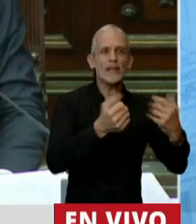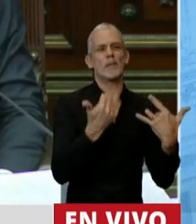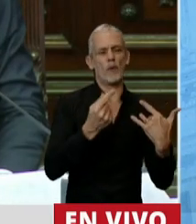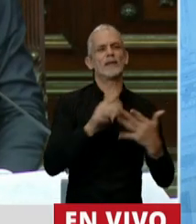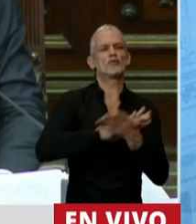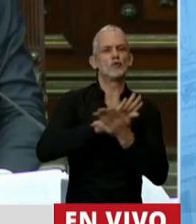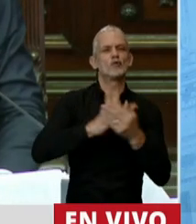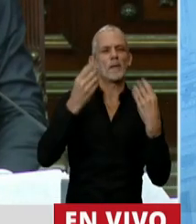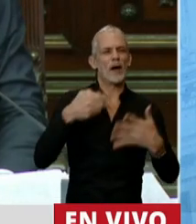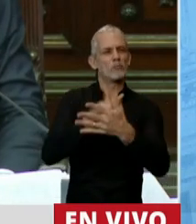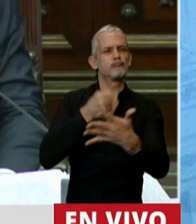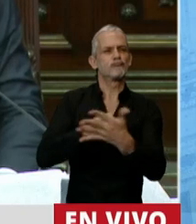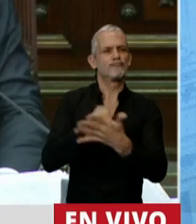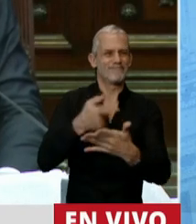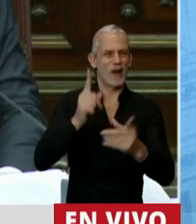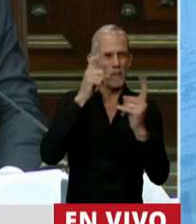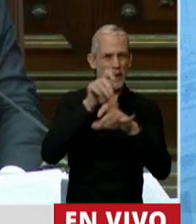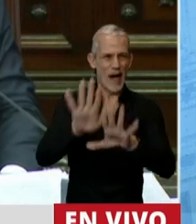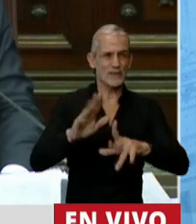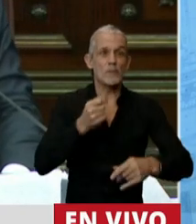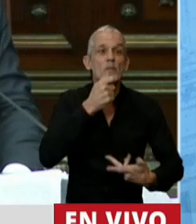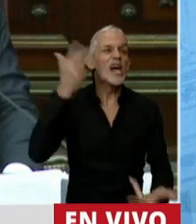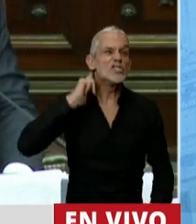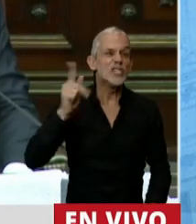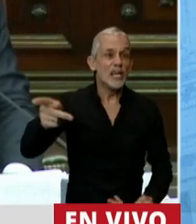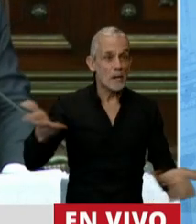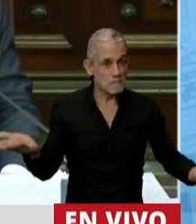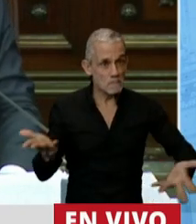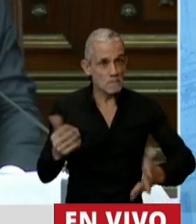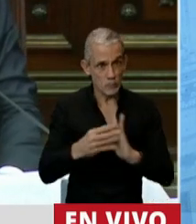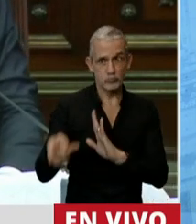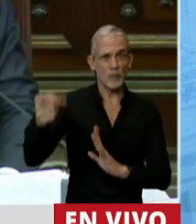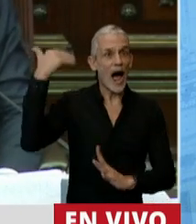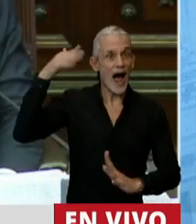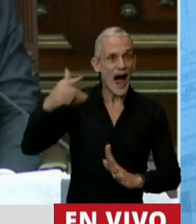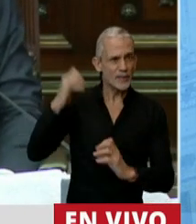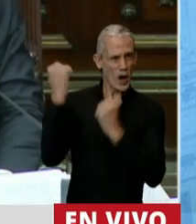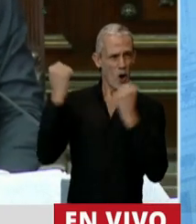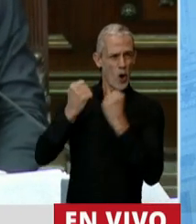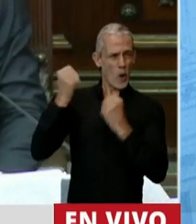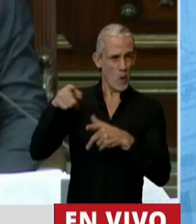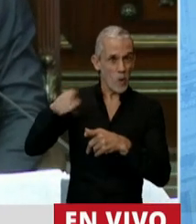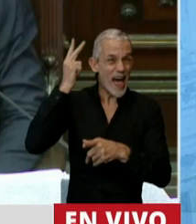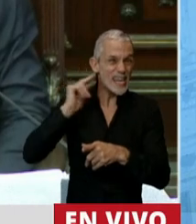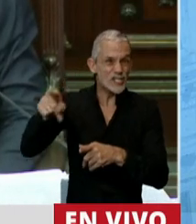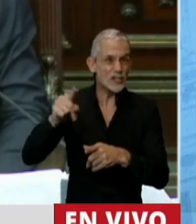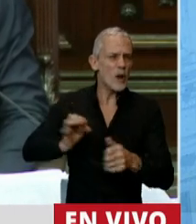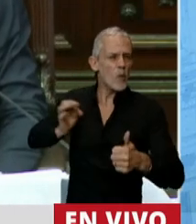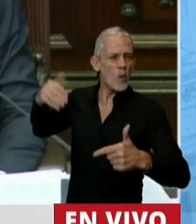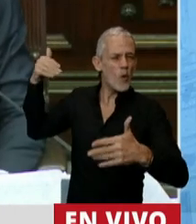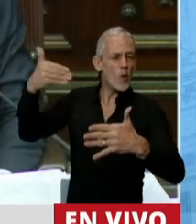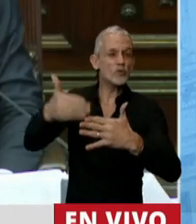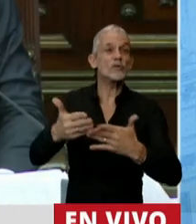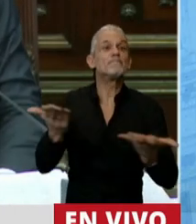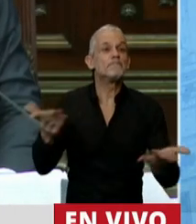frente a esto. Si no miremos Chile, que fue el mejor ejemplo del neoliberalismo en la Argentina durante muchísimos años y